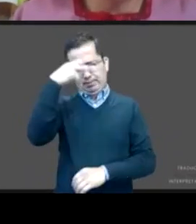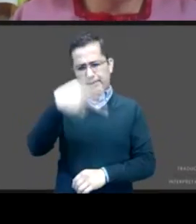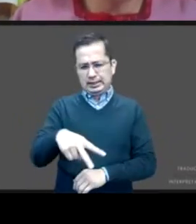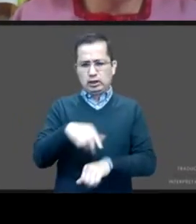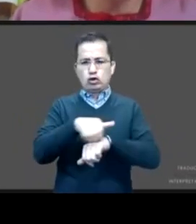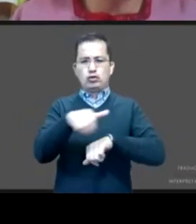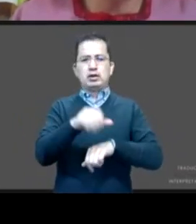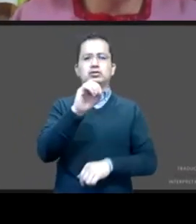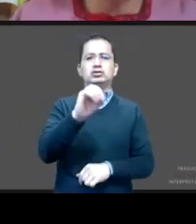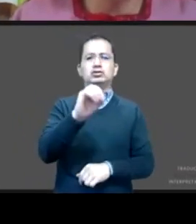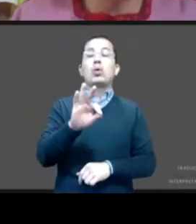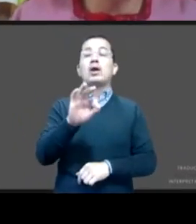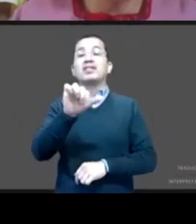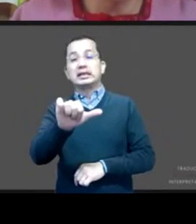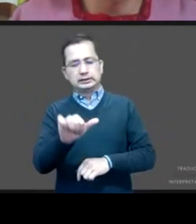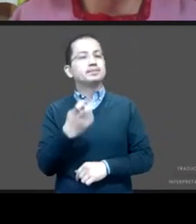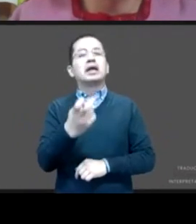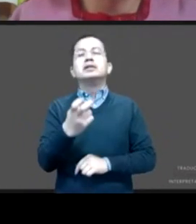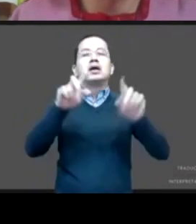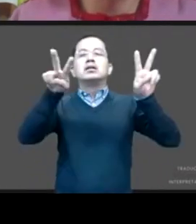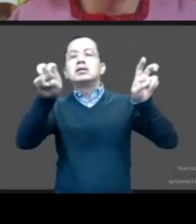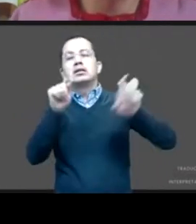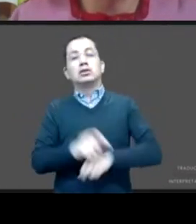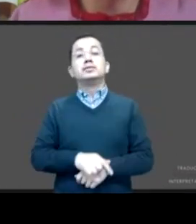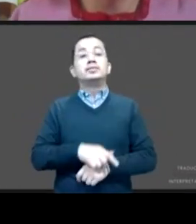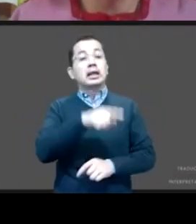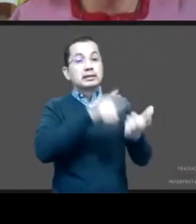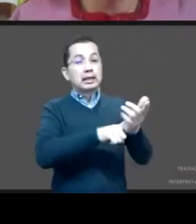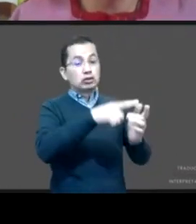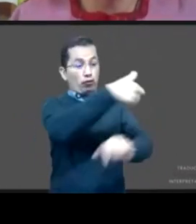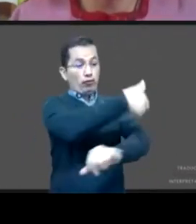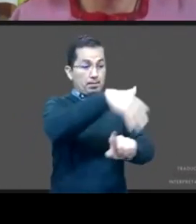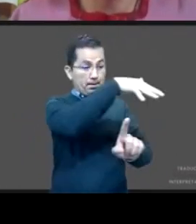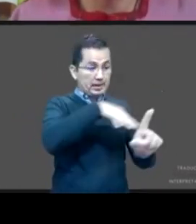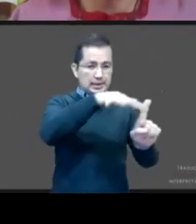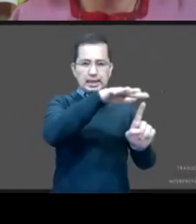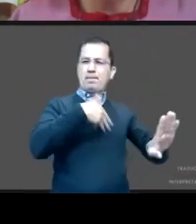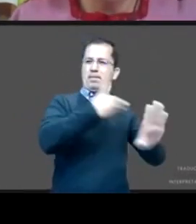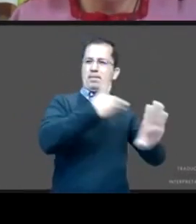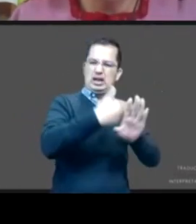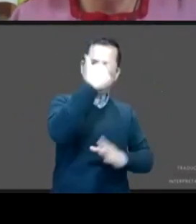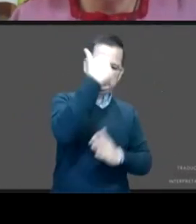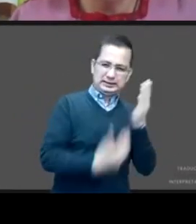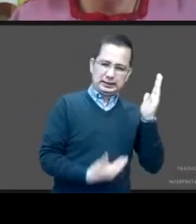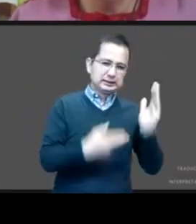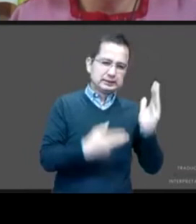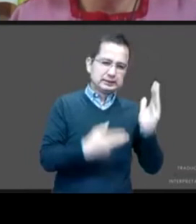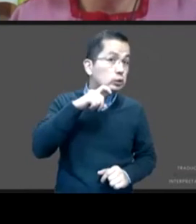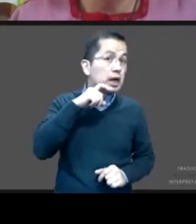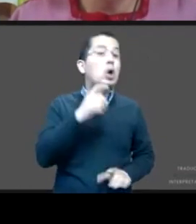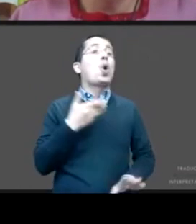que se denomina de violencia familiar, sexual y contra las mujeres, criterios para prevenir y atender,